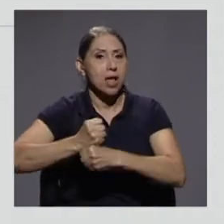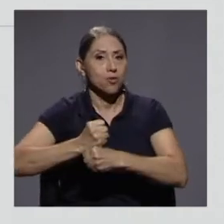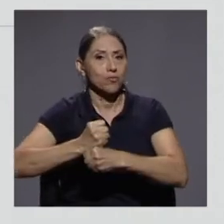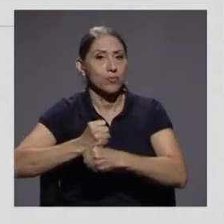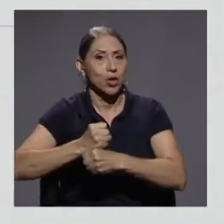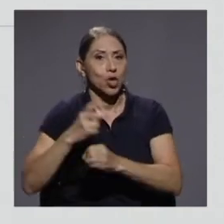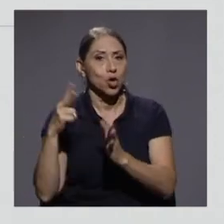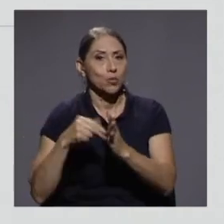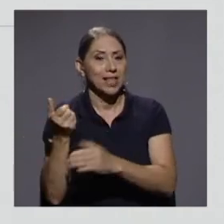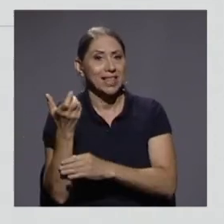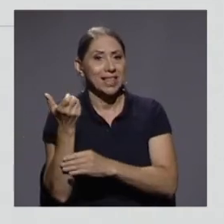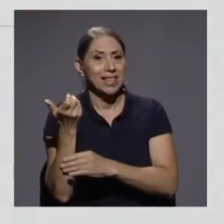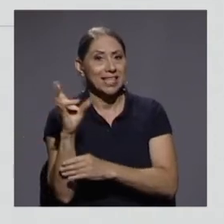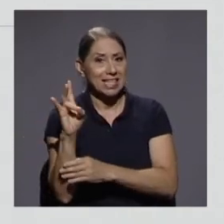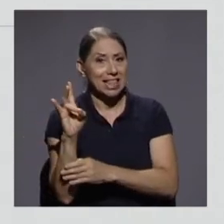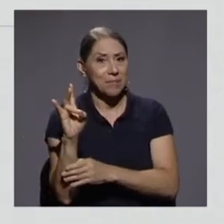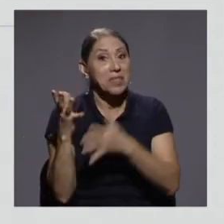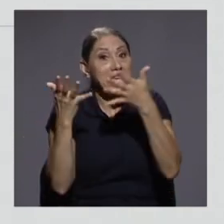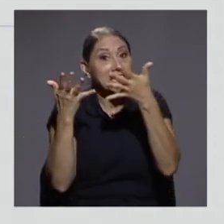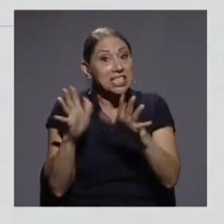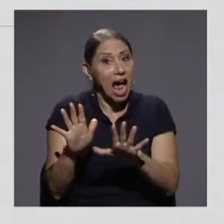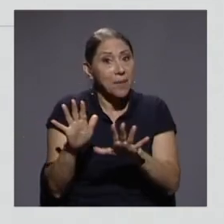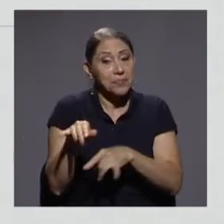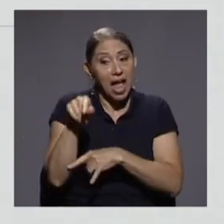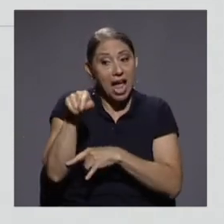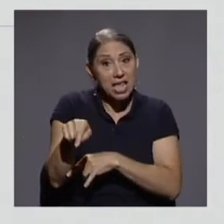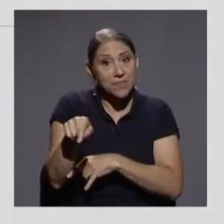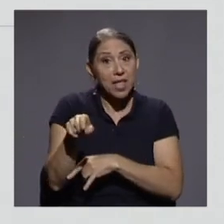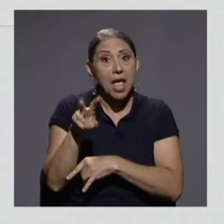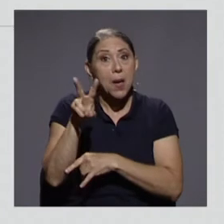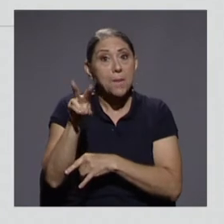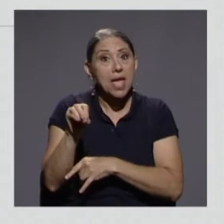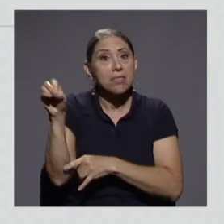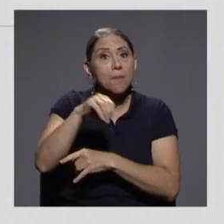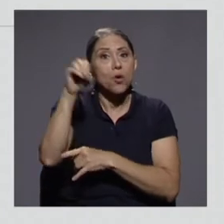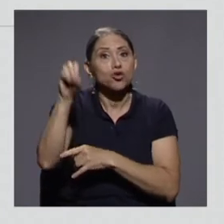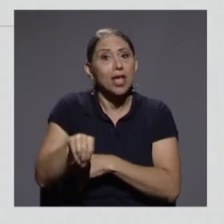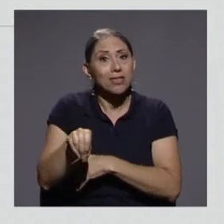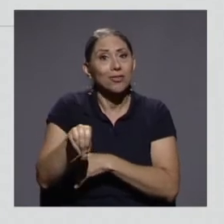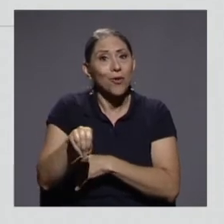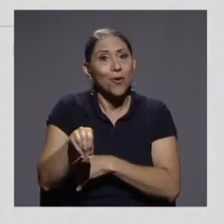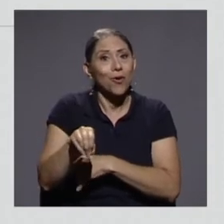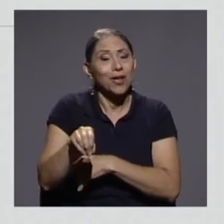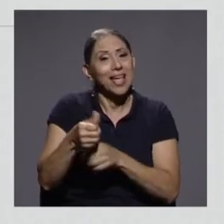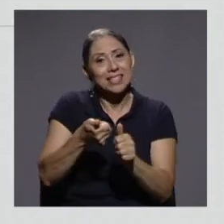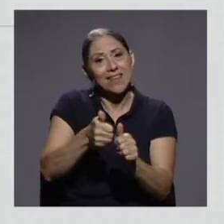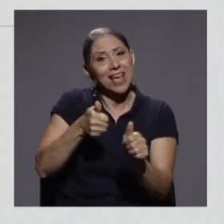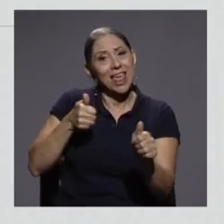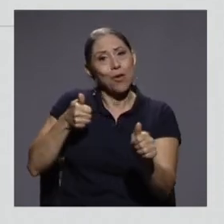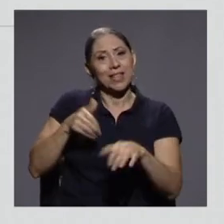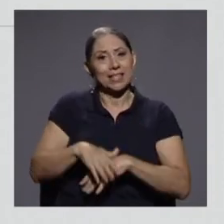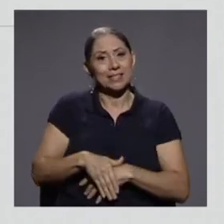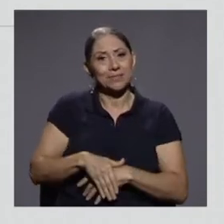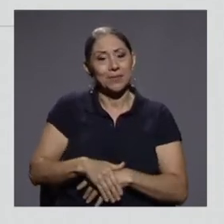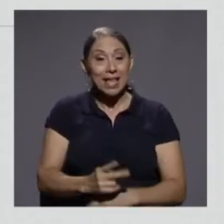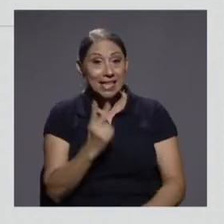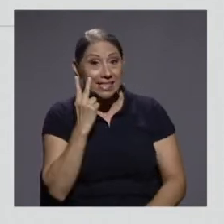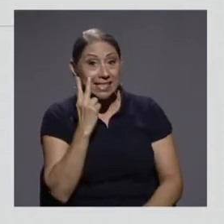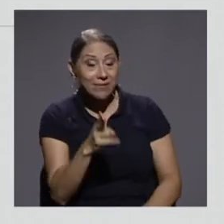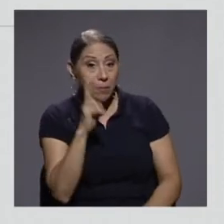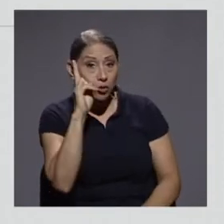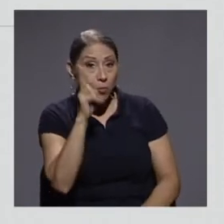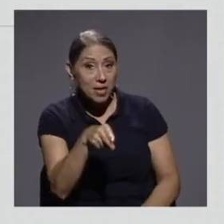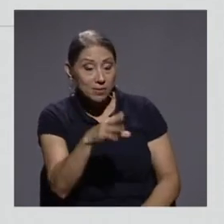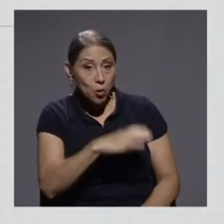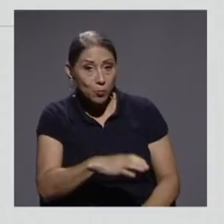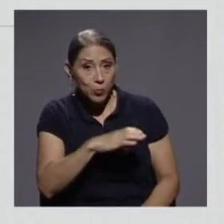ya había un 20% que se había quedado atrás. Si vemos el mismo indicador en un